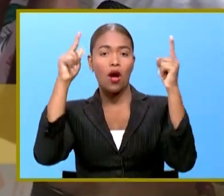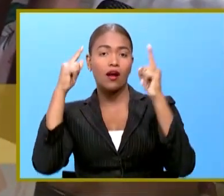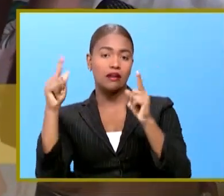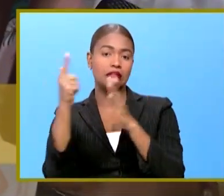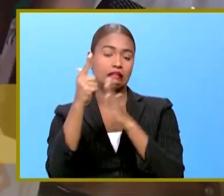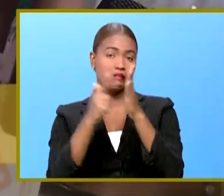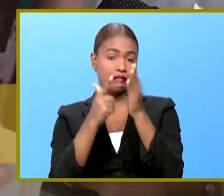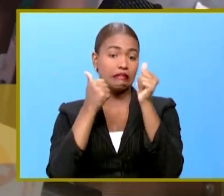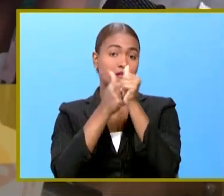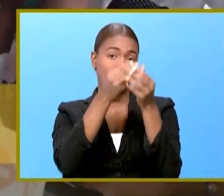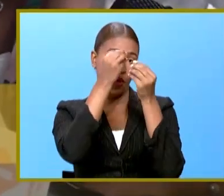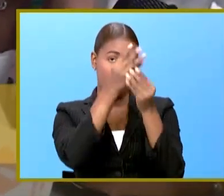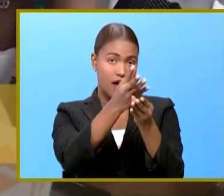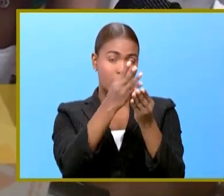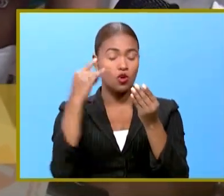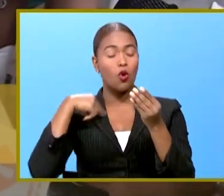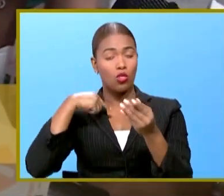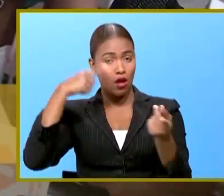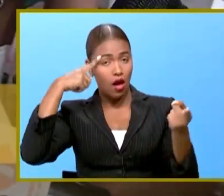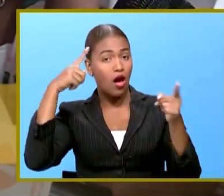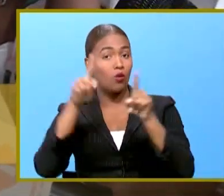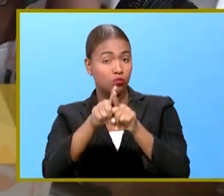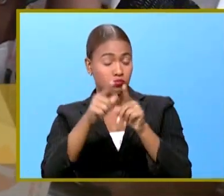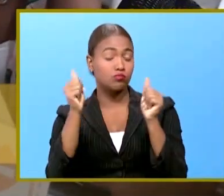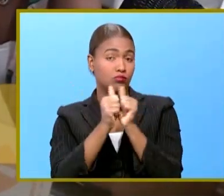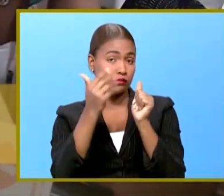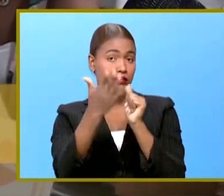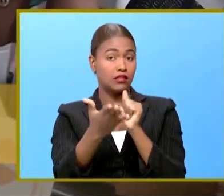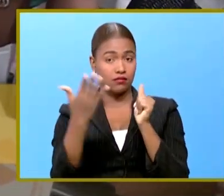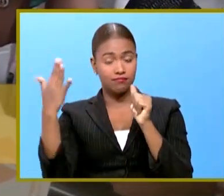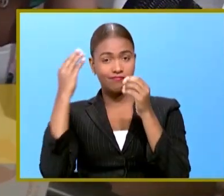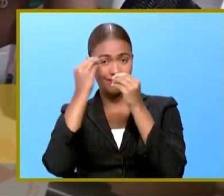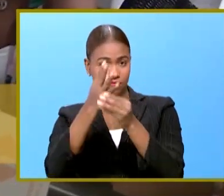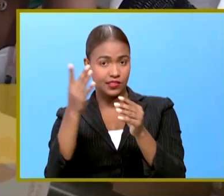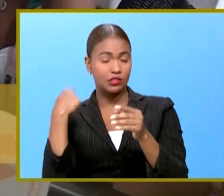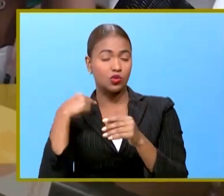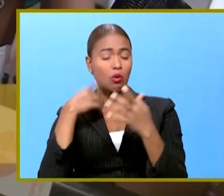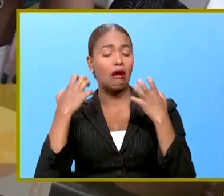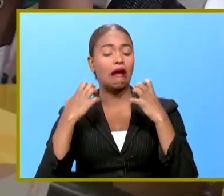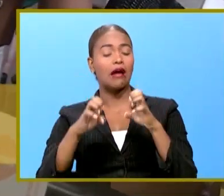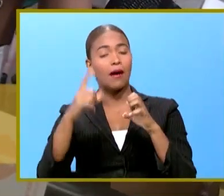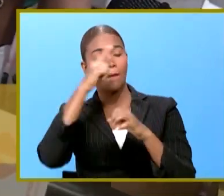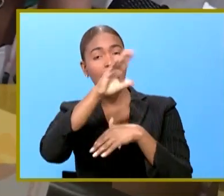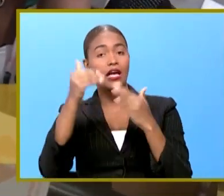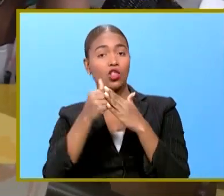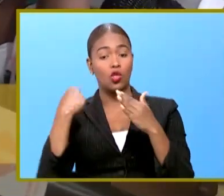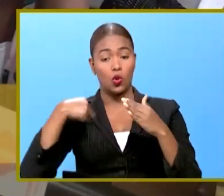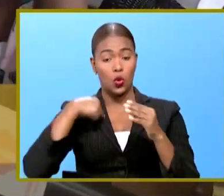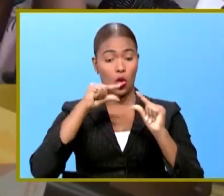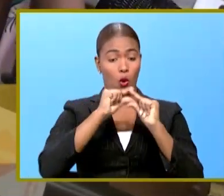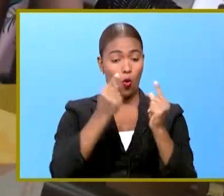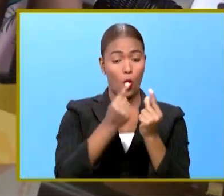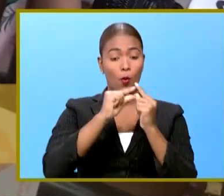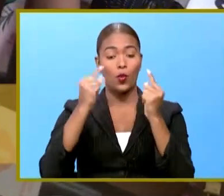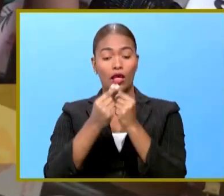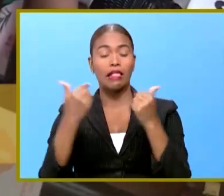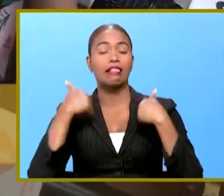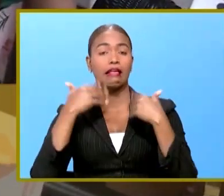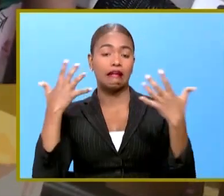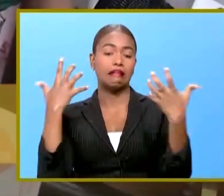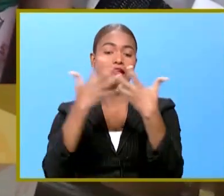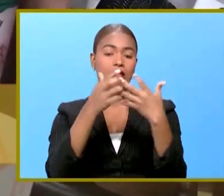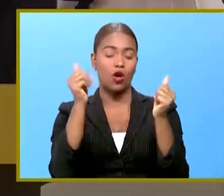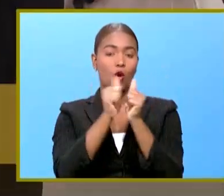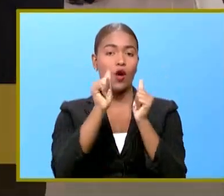leyes. Nosotros estamos totalmente de acuerdo también con eso y aquí en el Senado estamos haciendo un esfuerzo para que todo nuestro bloque esté al día en la